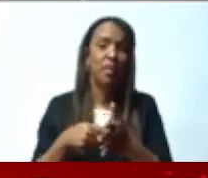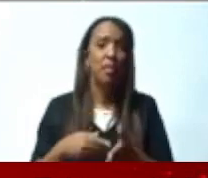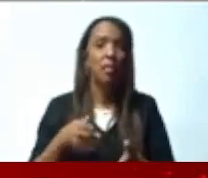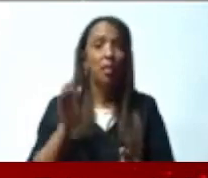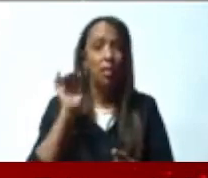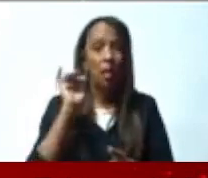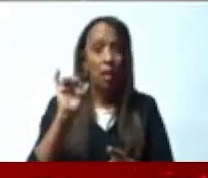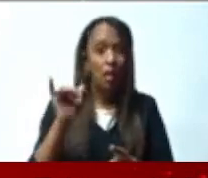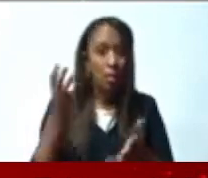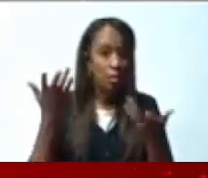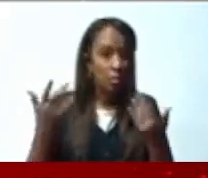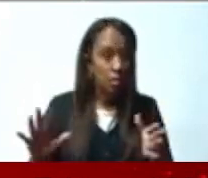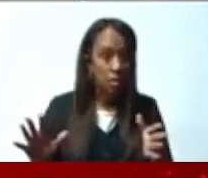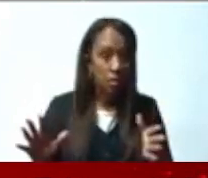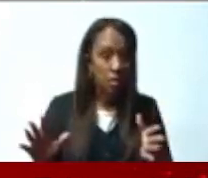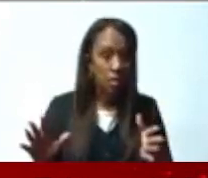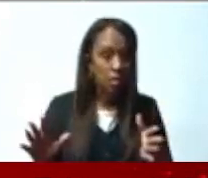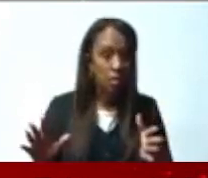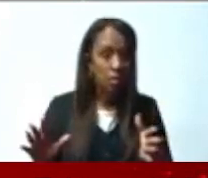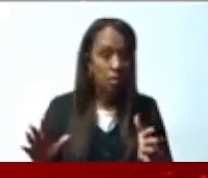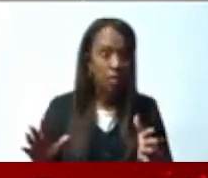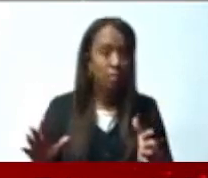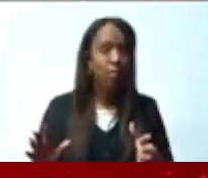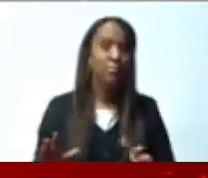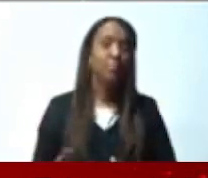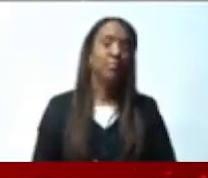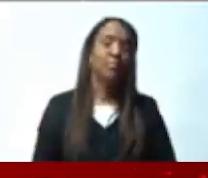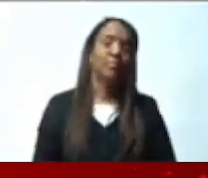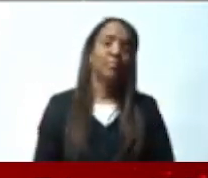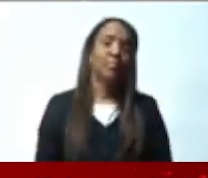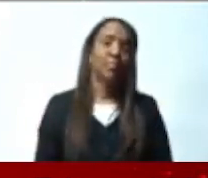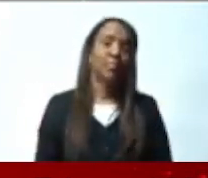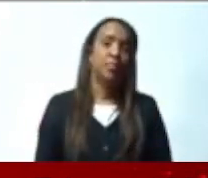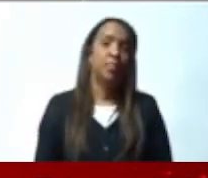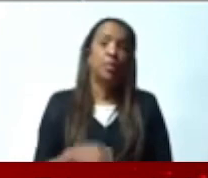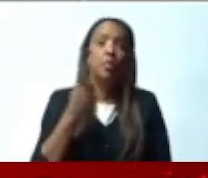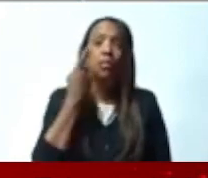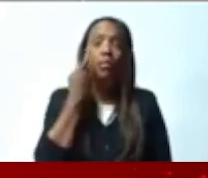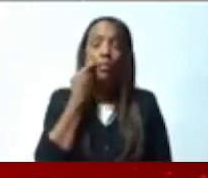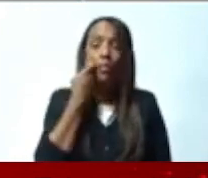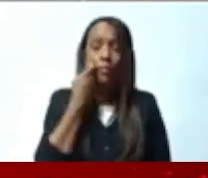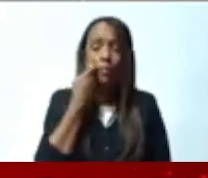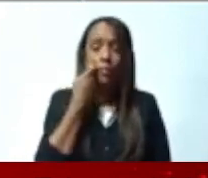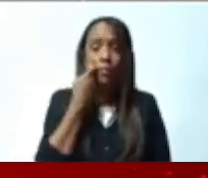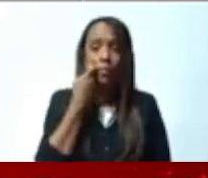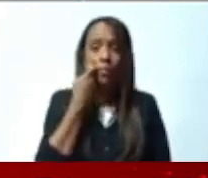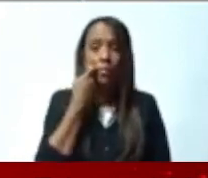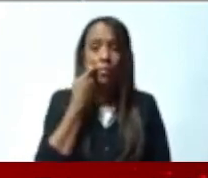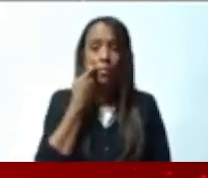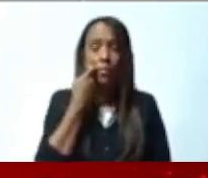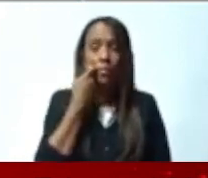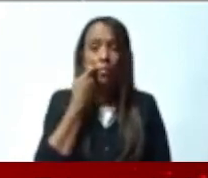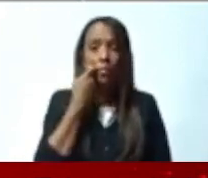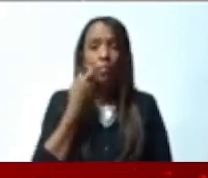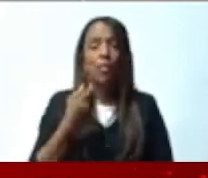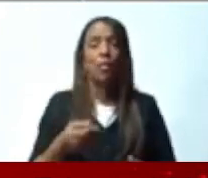embargo, este Congreso acabó de aprobar un presupuesto donde hay más de